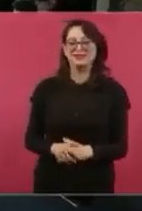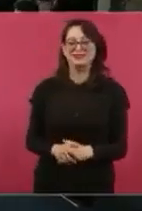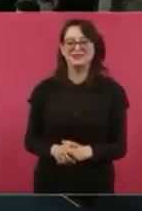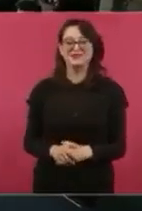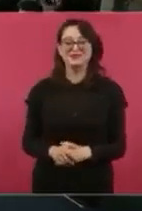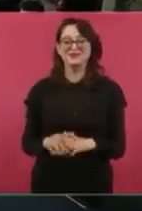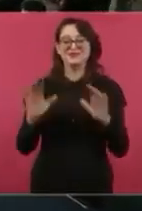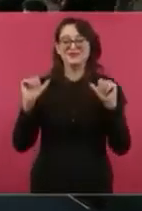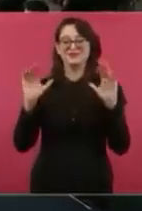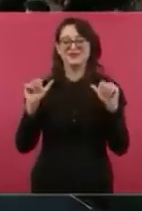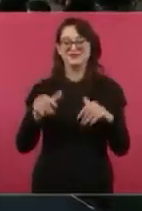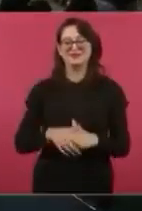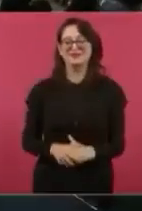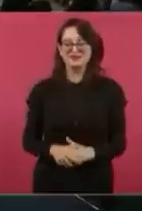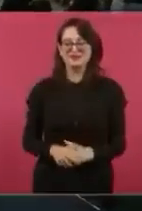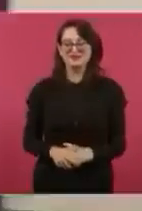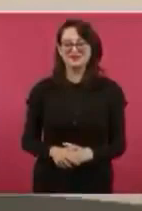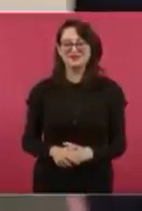Bueno, adiós.